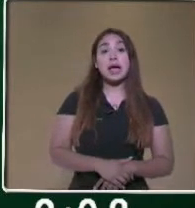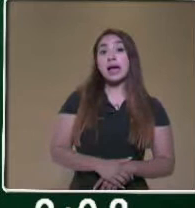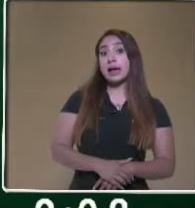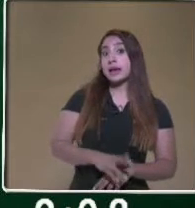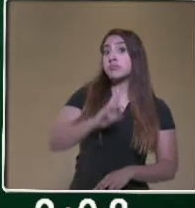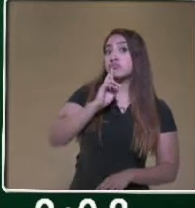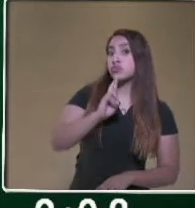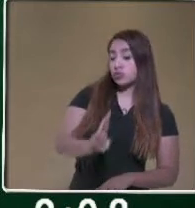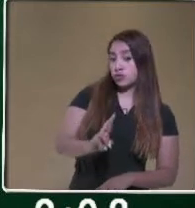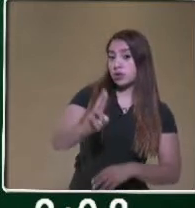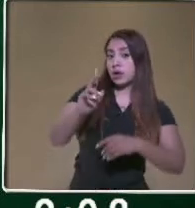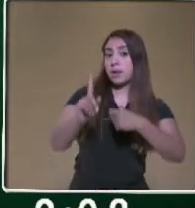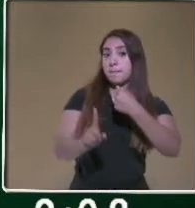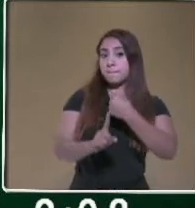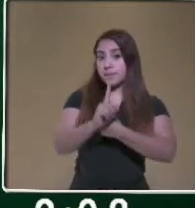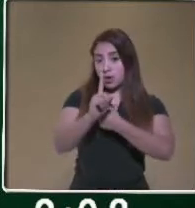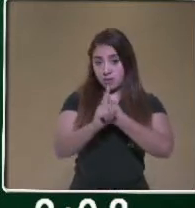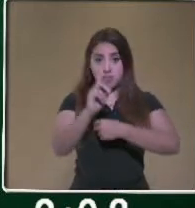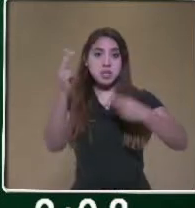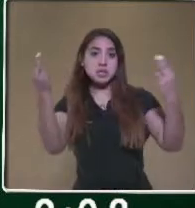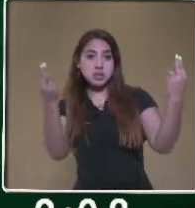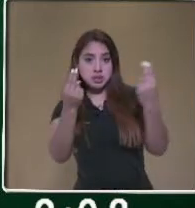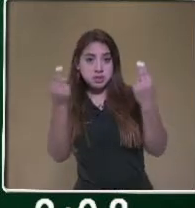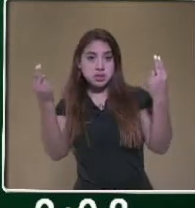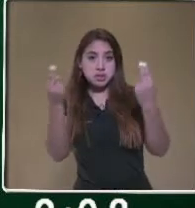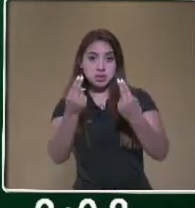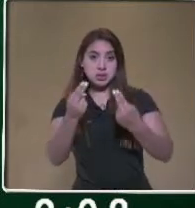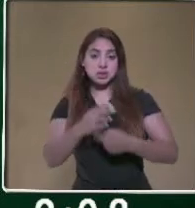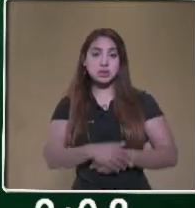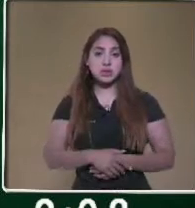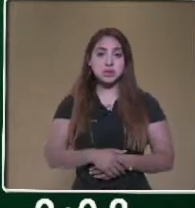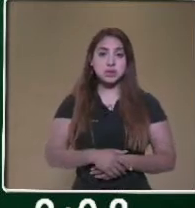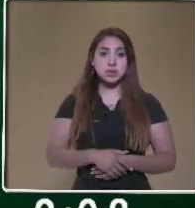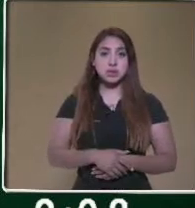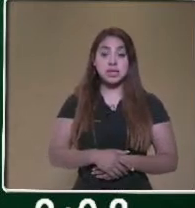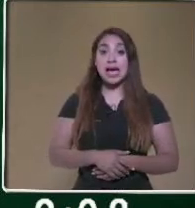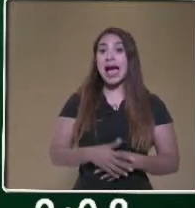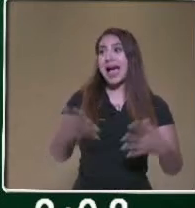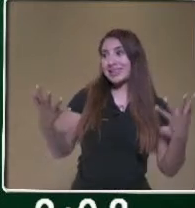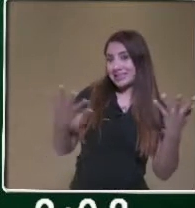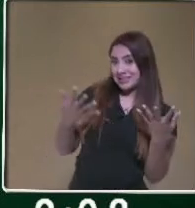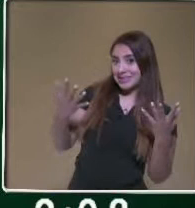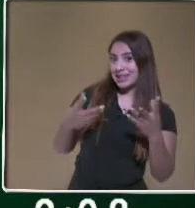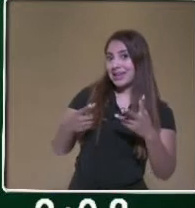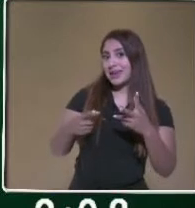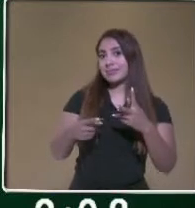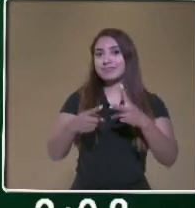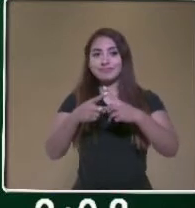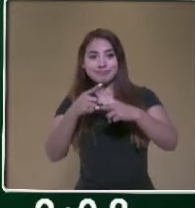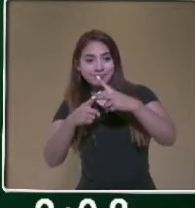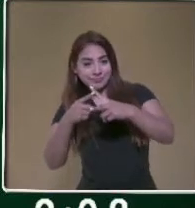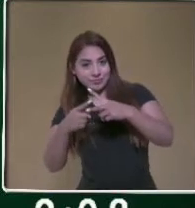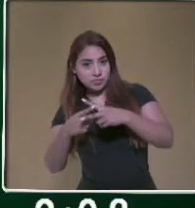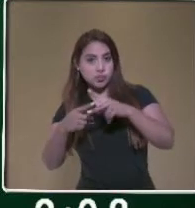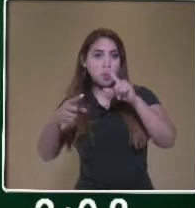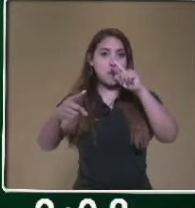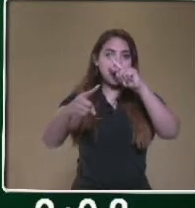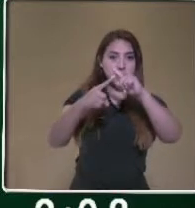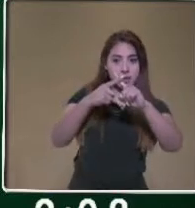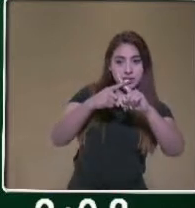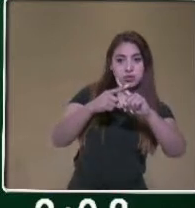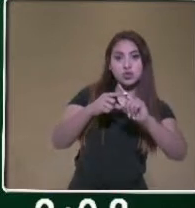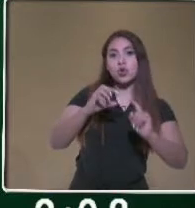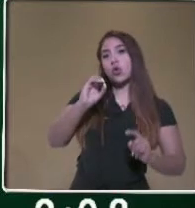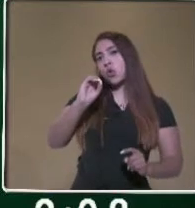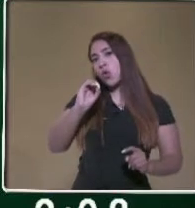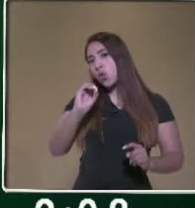que sea necesario relacionar o, perdón, realizar operaciones de multiplicación o adición para